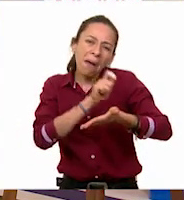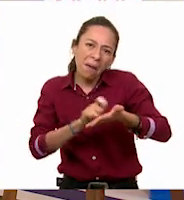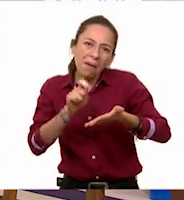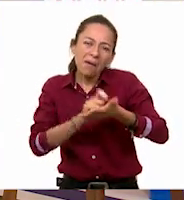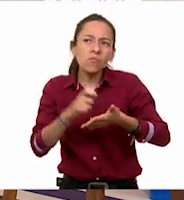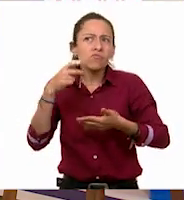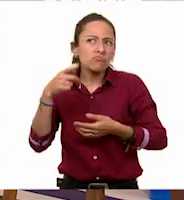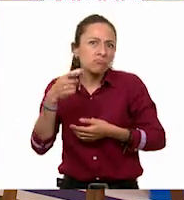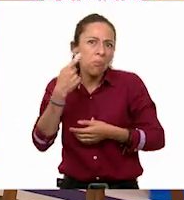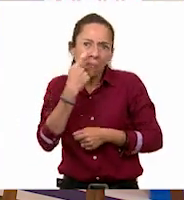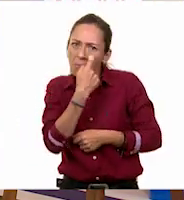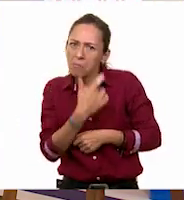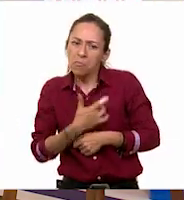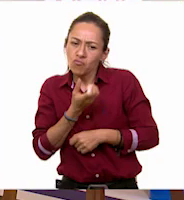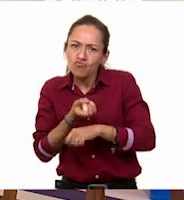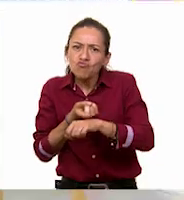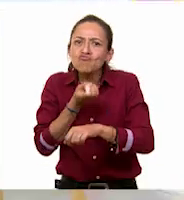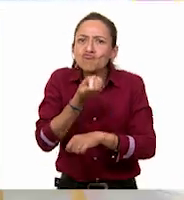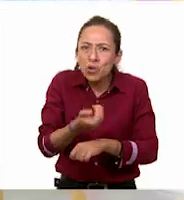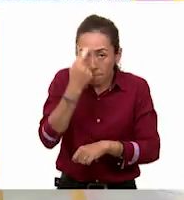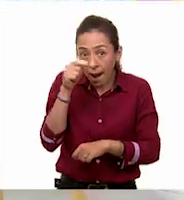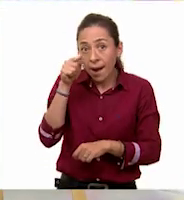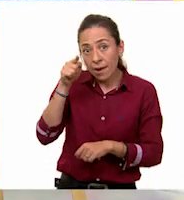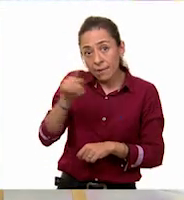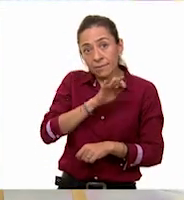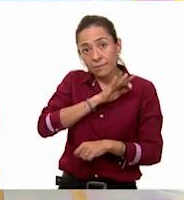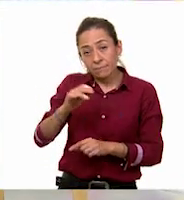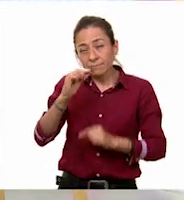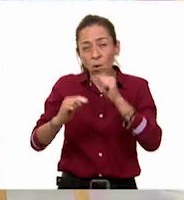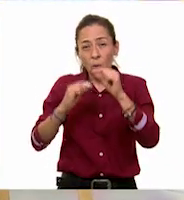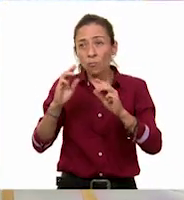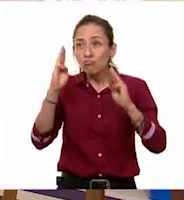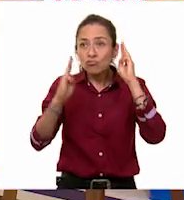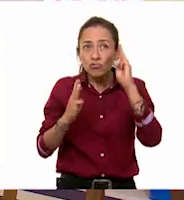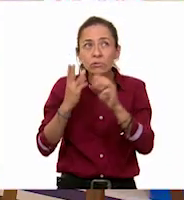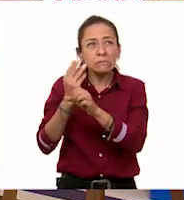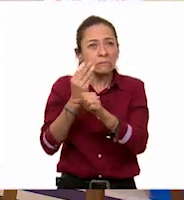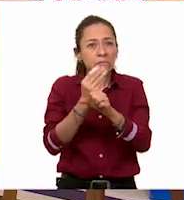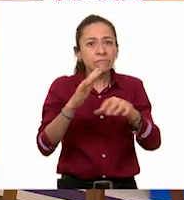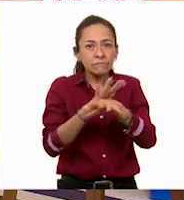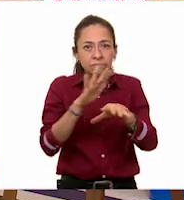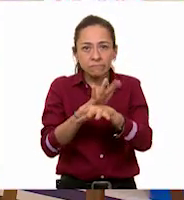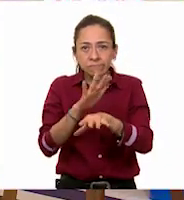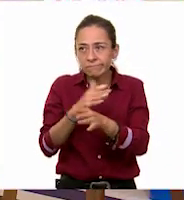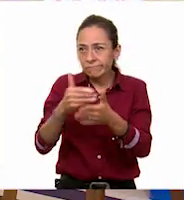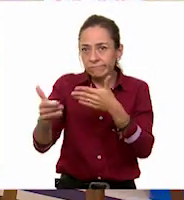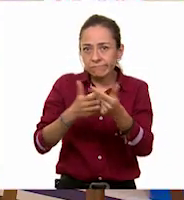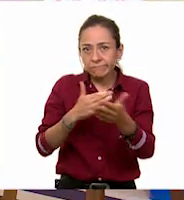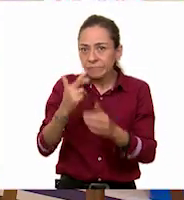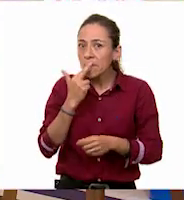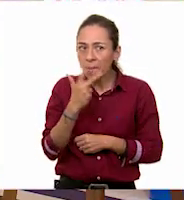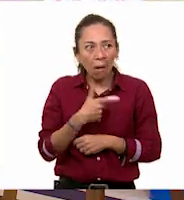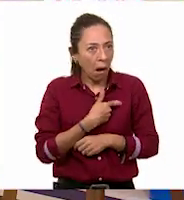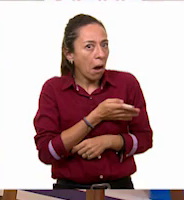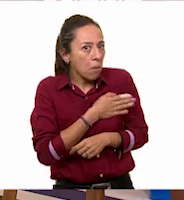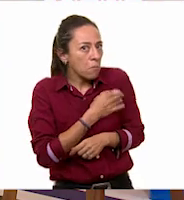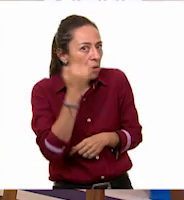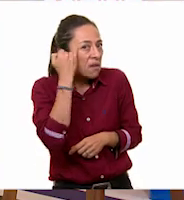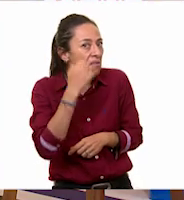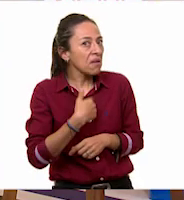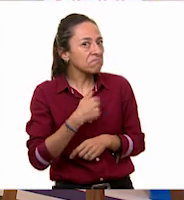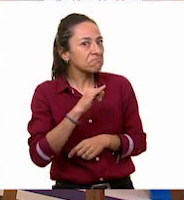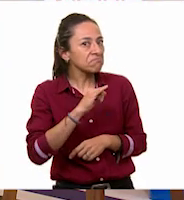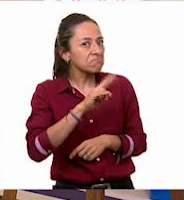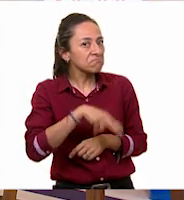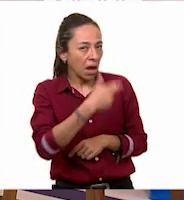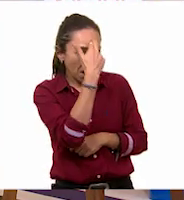ir mejorando su museo. Sí, esa me parece una gran idea. Muy bien, vamos a seguir viendo qué otras ideas podemos poner en nuestro museo.